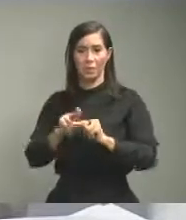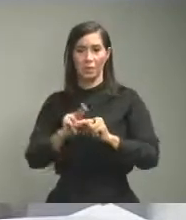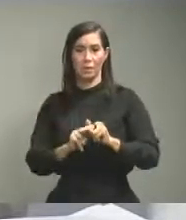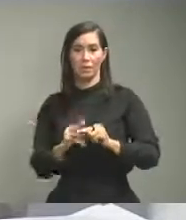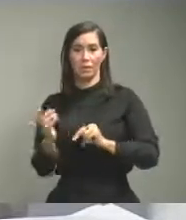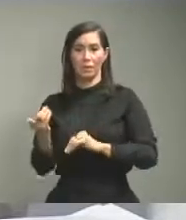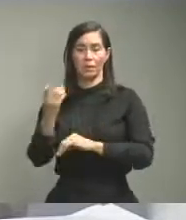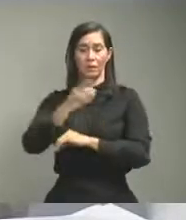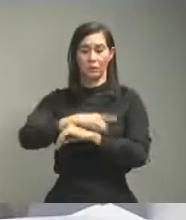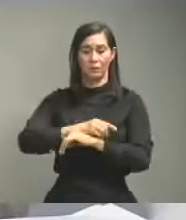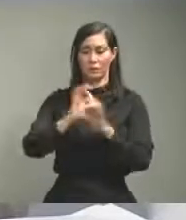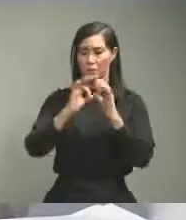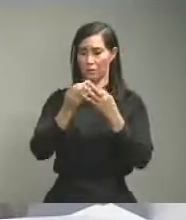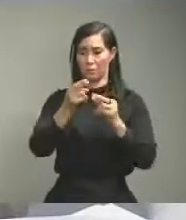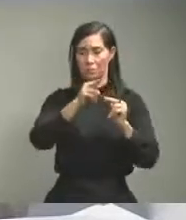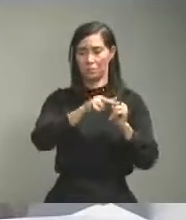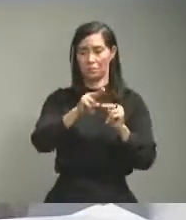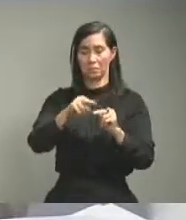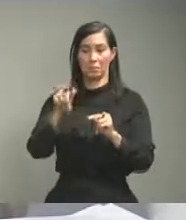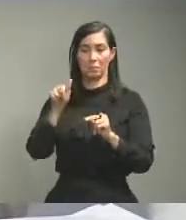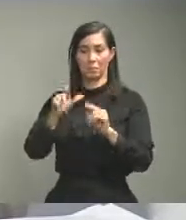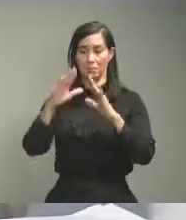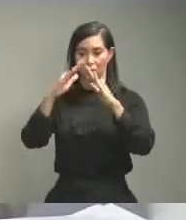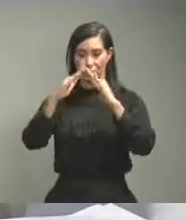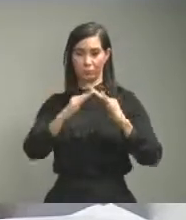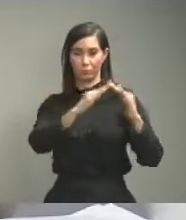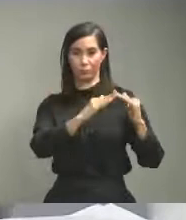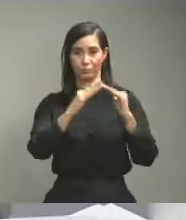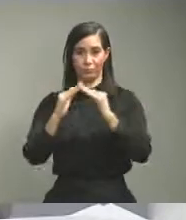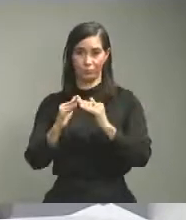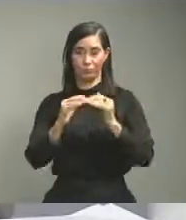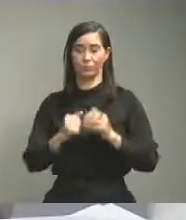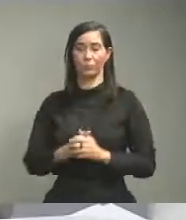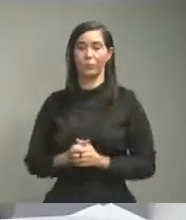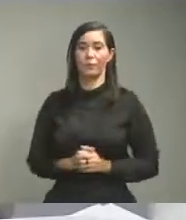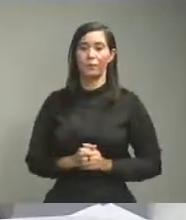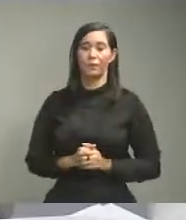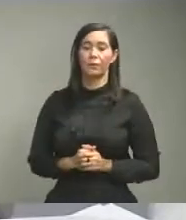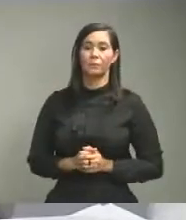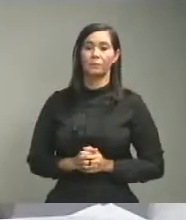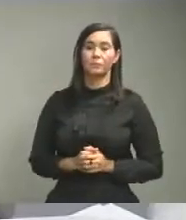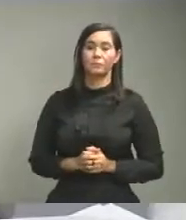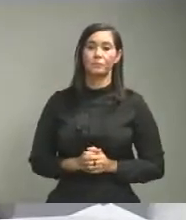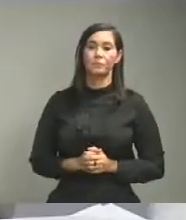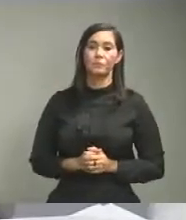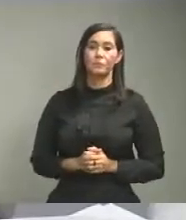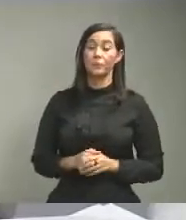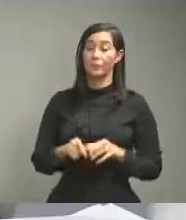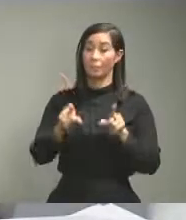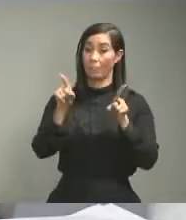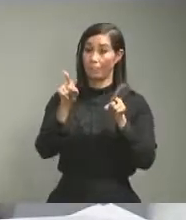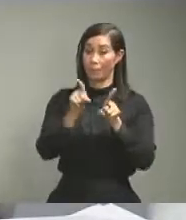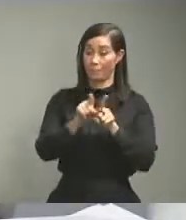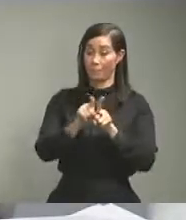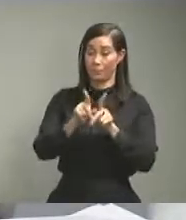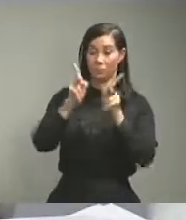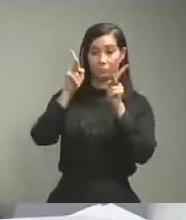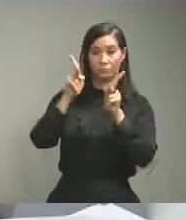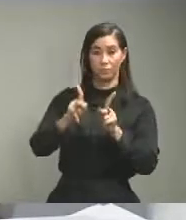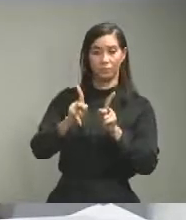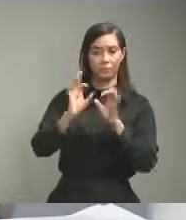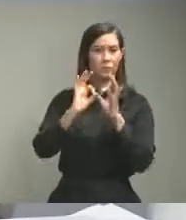la estadía en el hogar asimismo los pacientes o personas